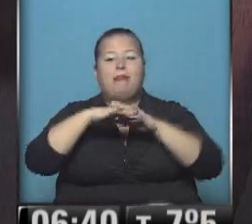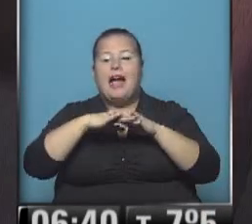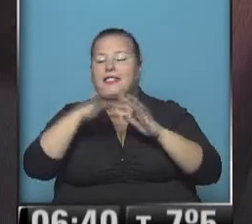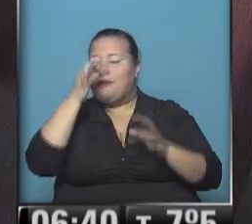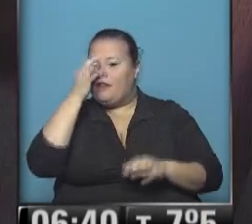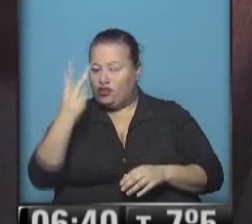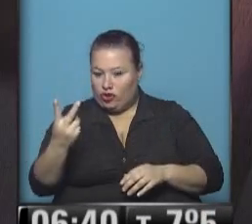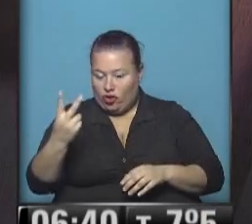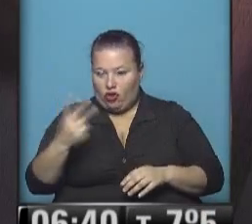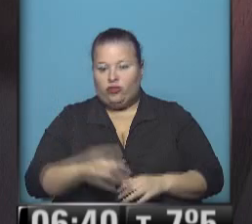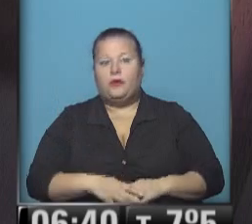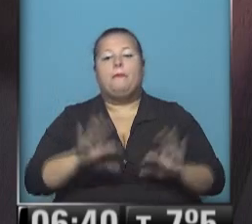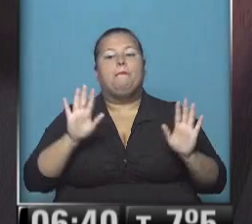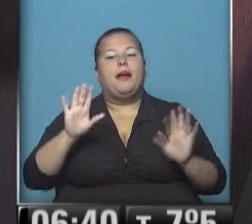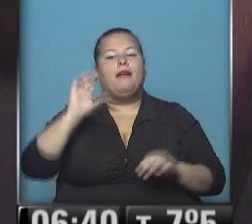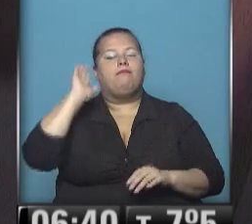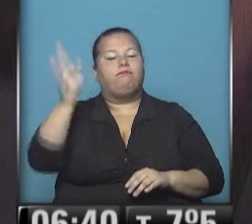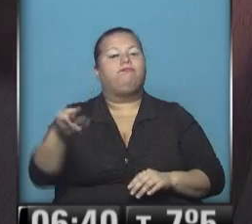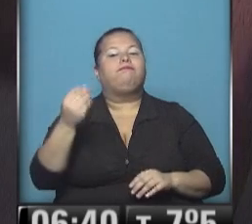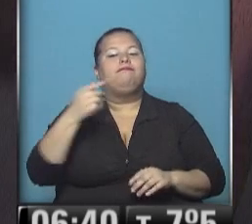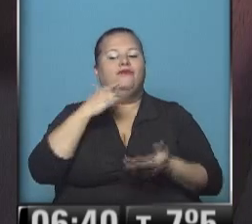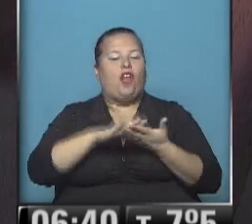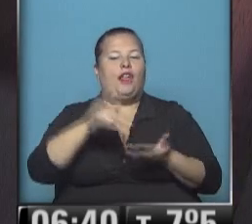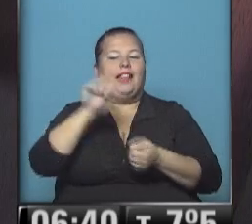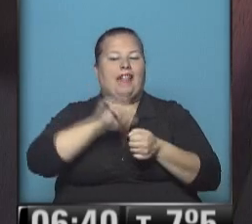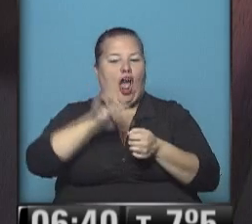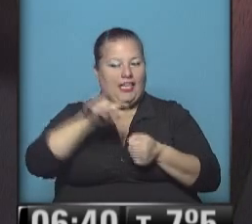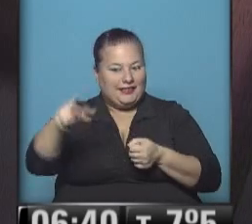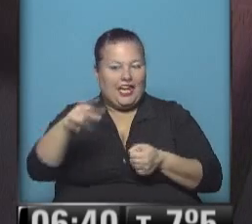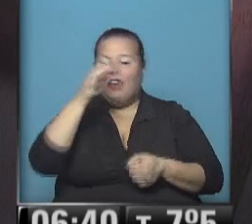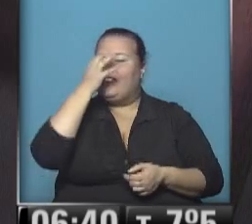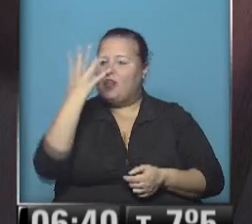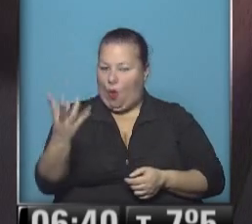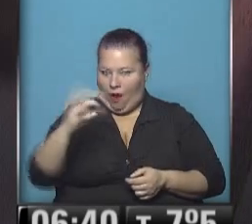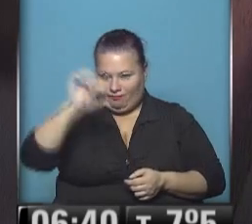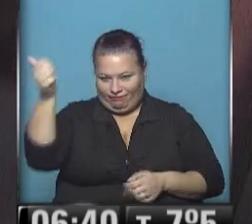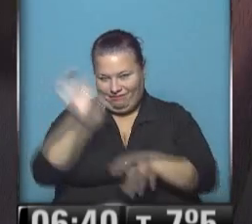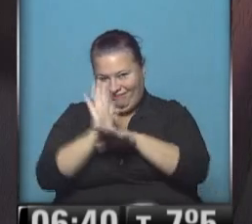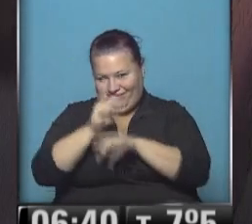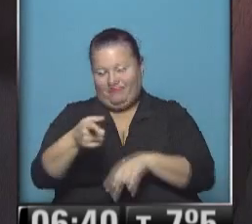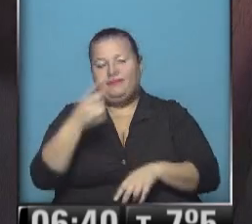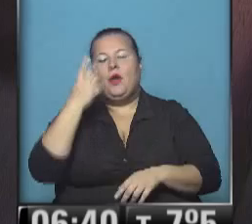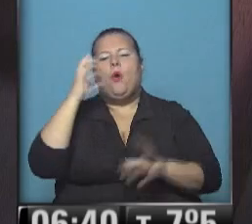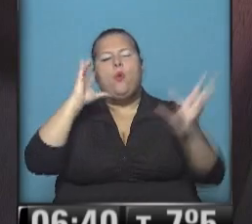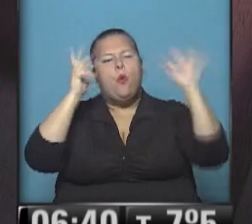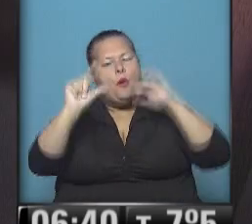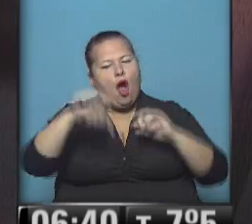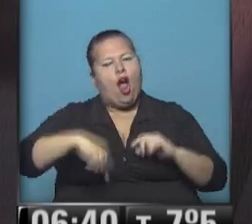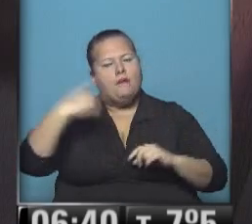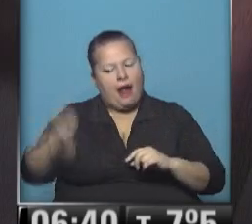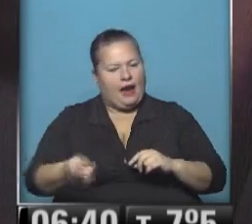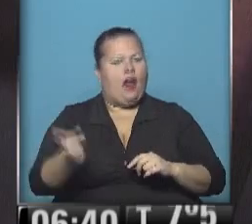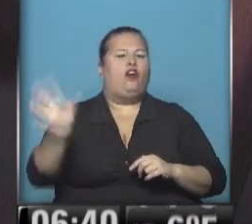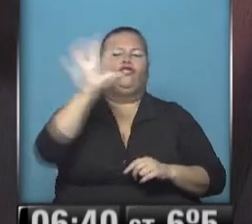22. Pero le gana la pronosticada de Santiago del Estero con 24. Poquitas nubes para hoy y mañana, para